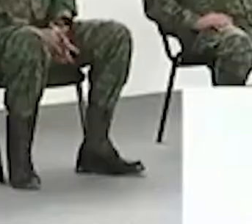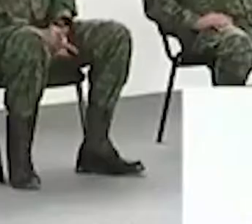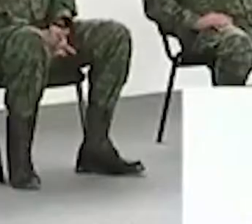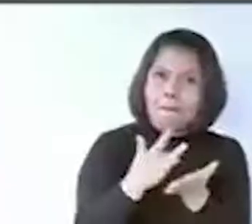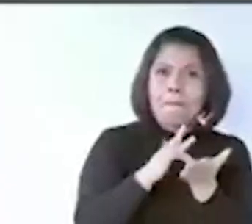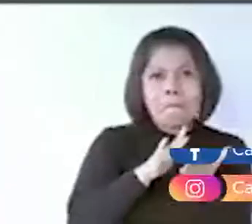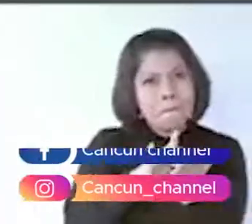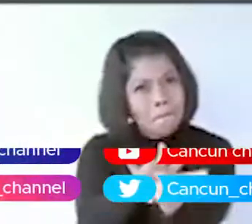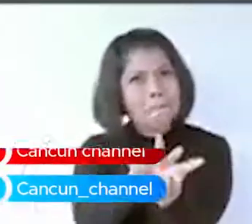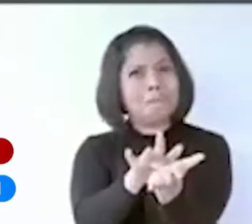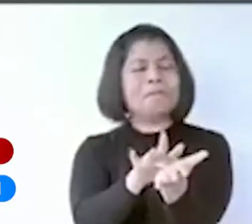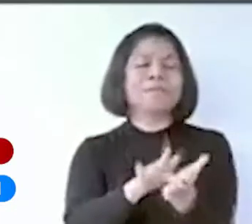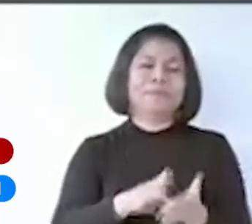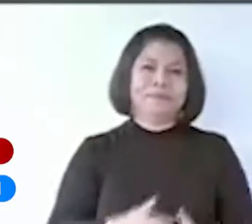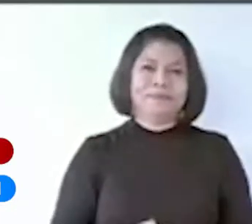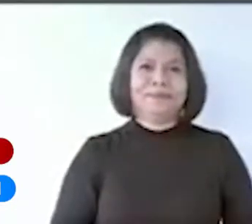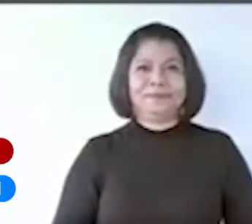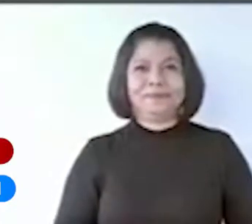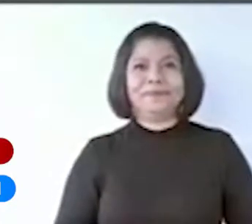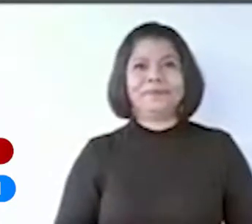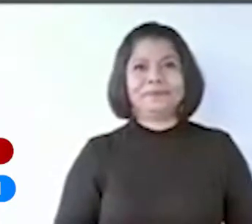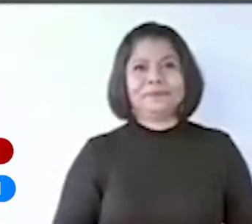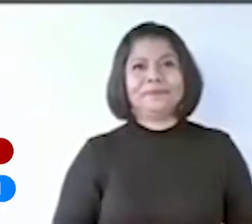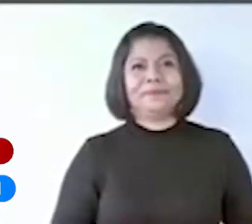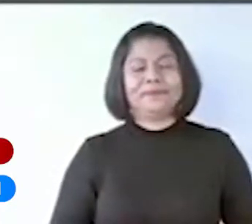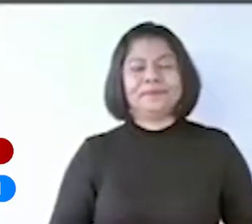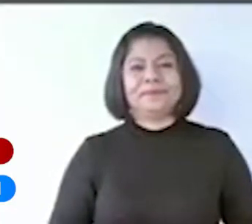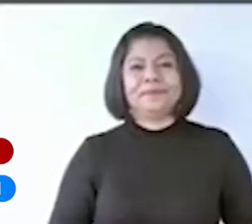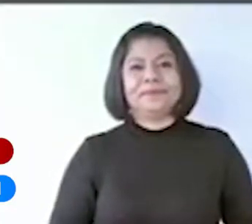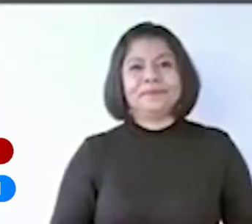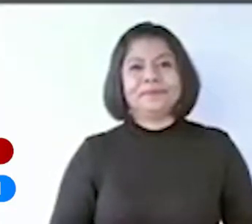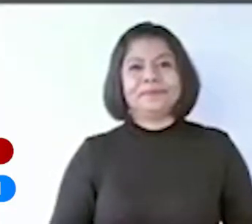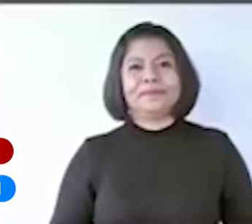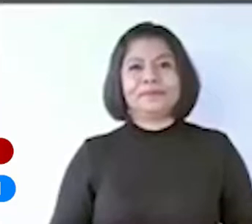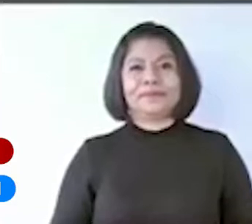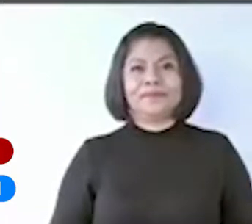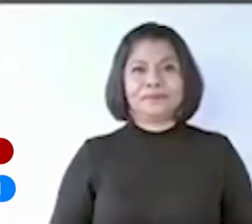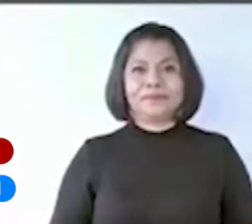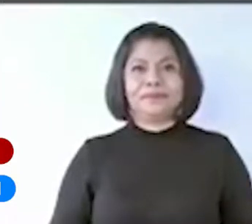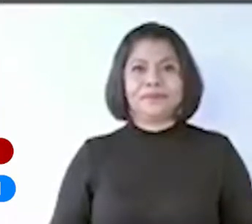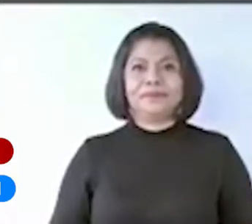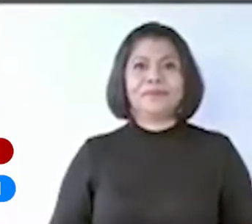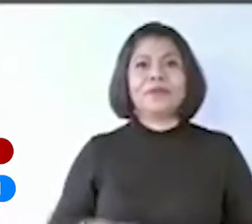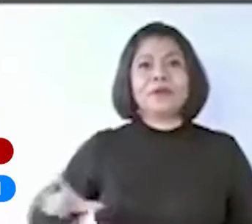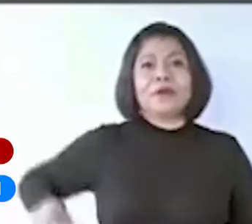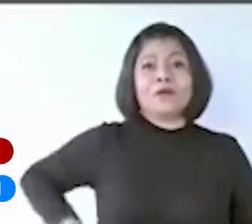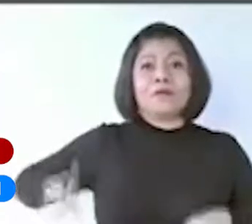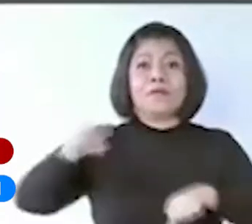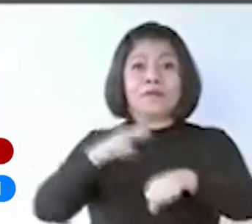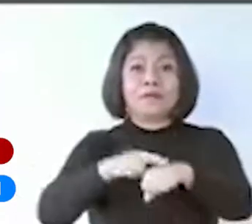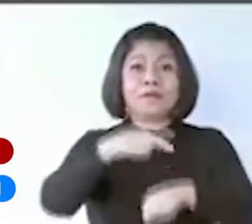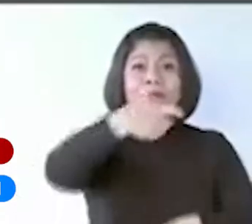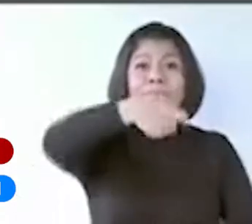gobiernos. Por la colaboración del gobernador de Quintana